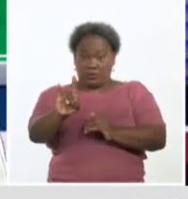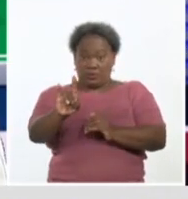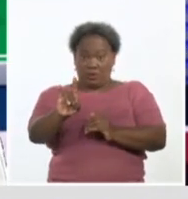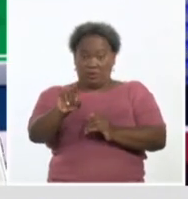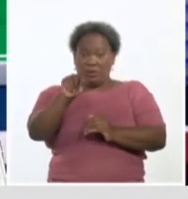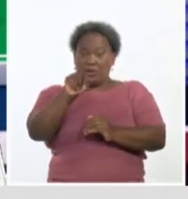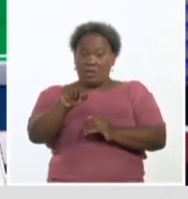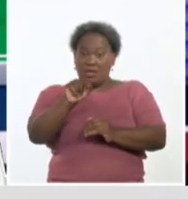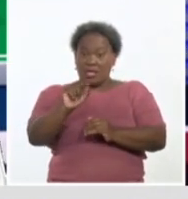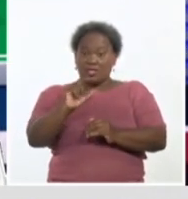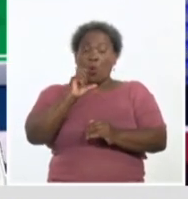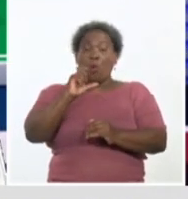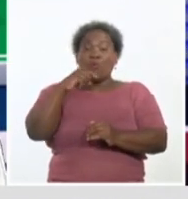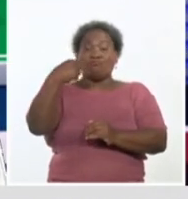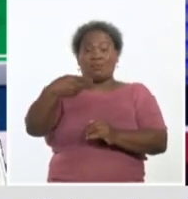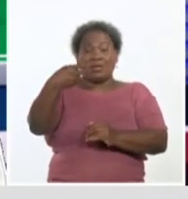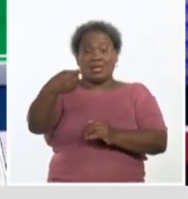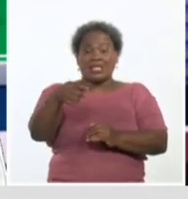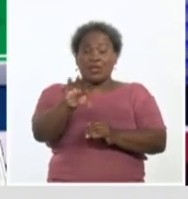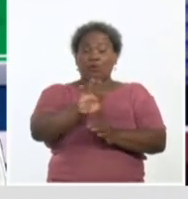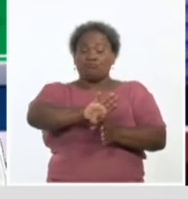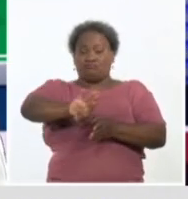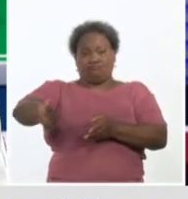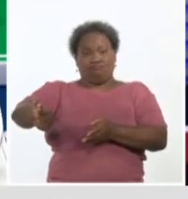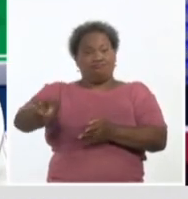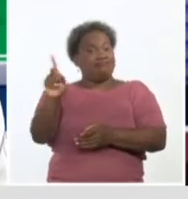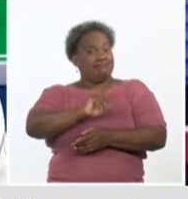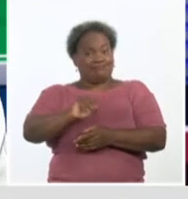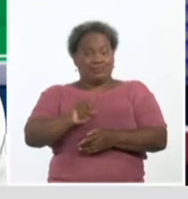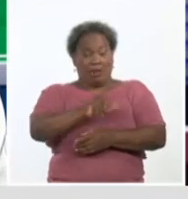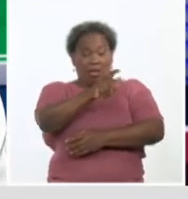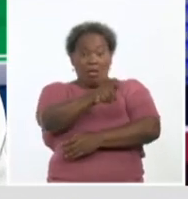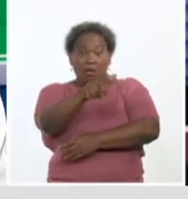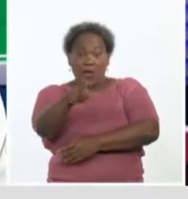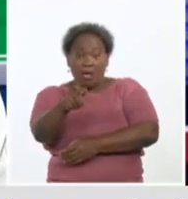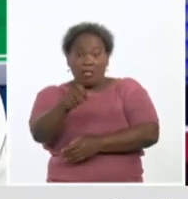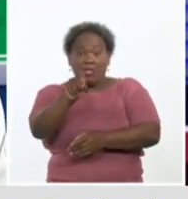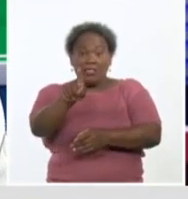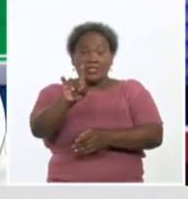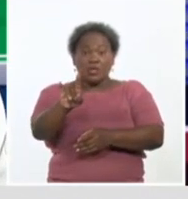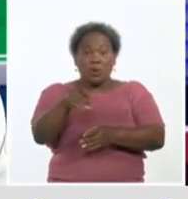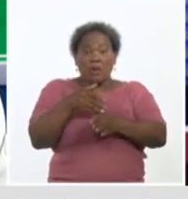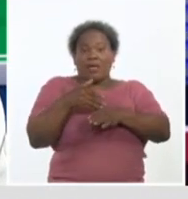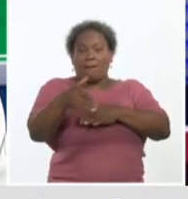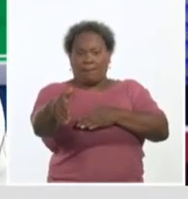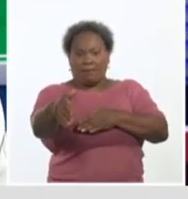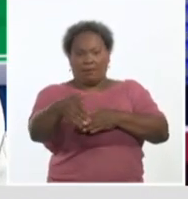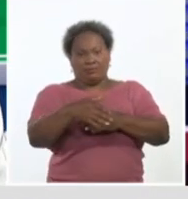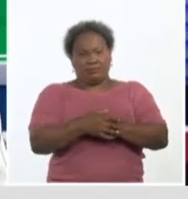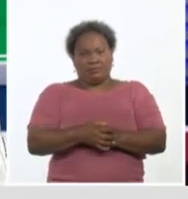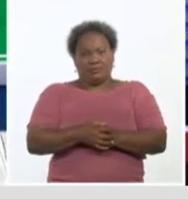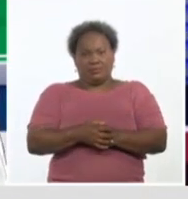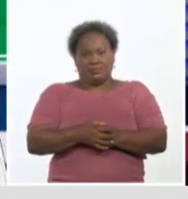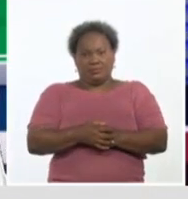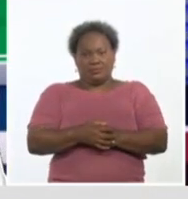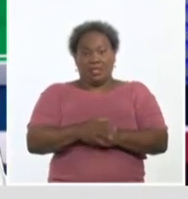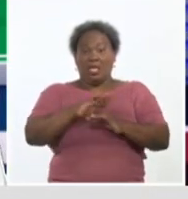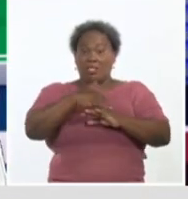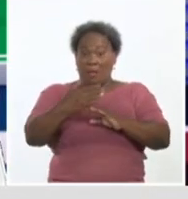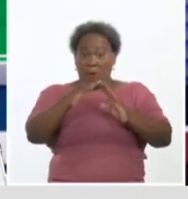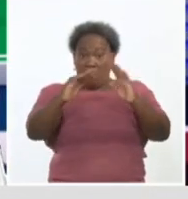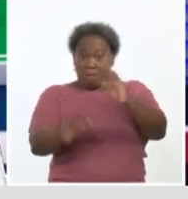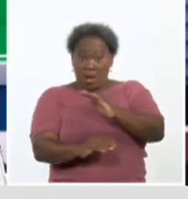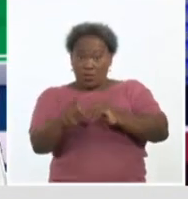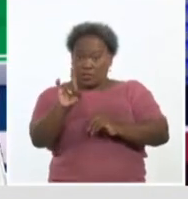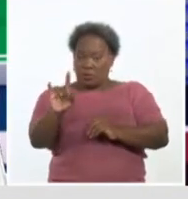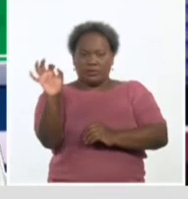criterio de exclusión. O sea, nosotros estamos aplicando la vacuna de 19 años en adelante, sin ya después distinguir las edades. Esto